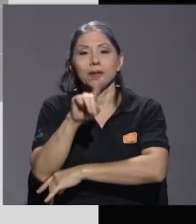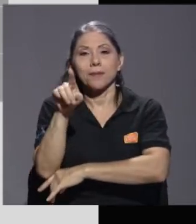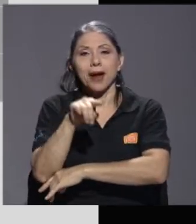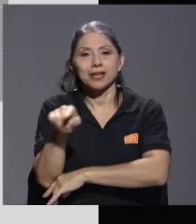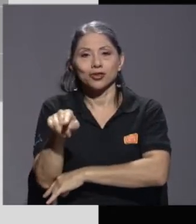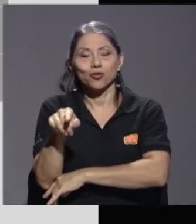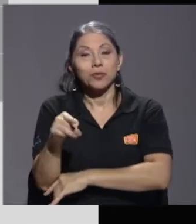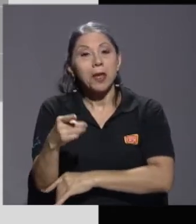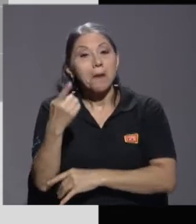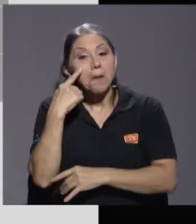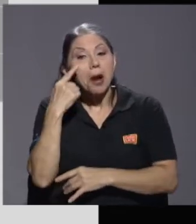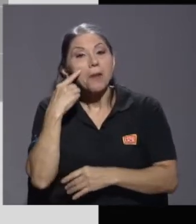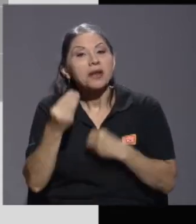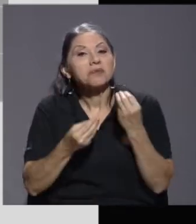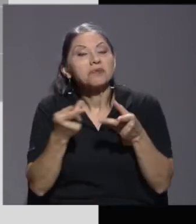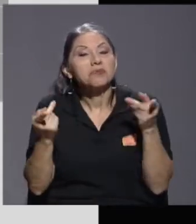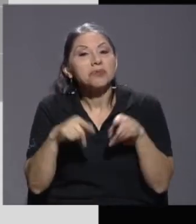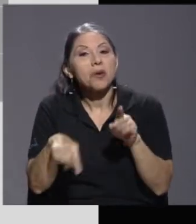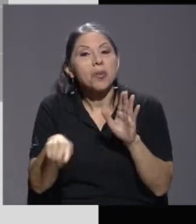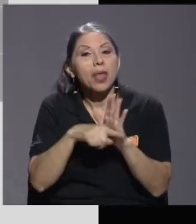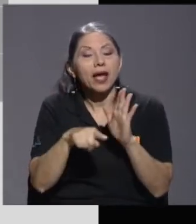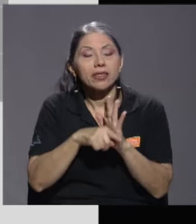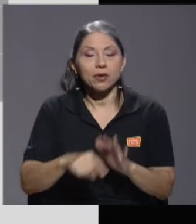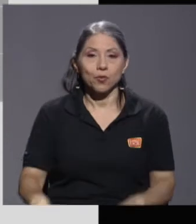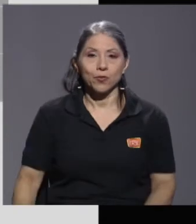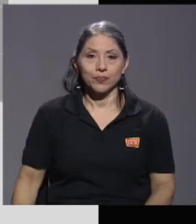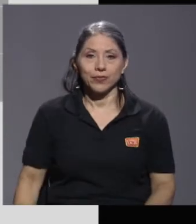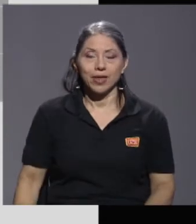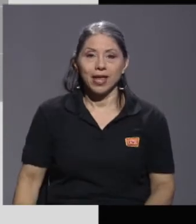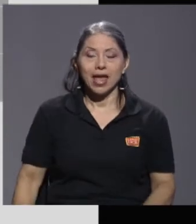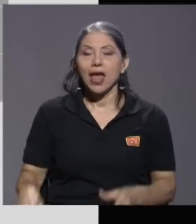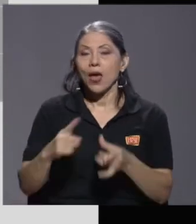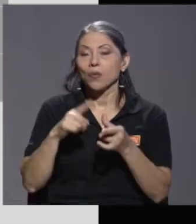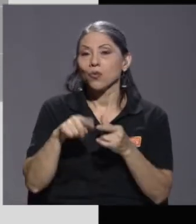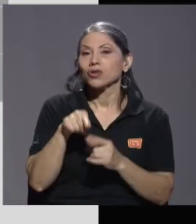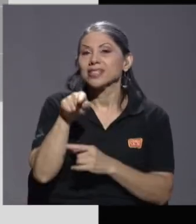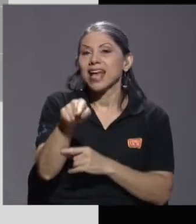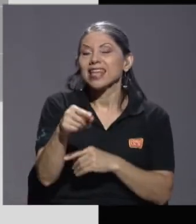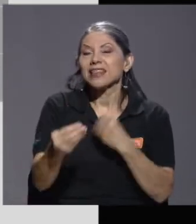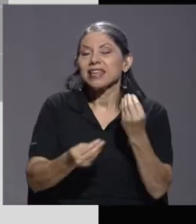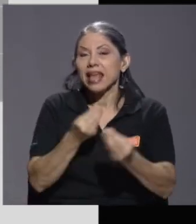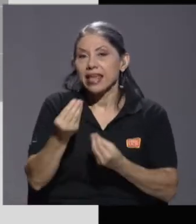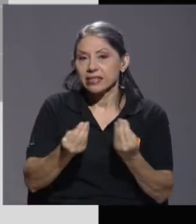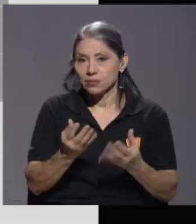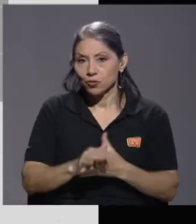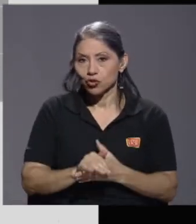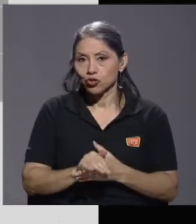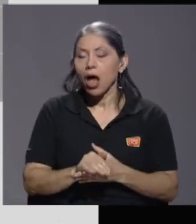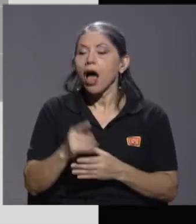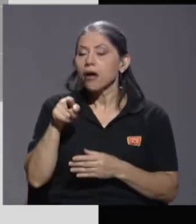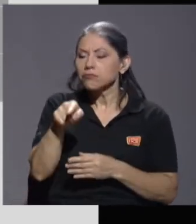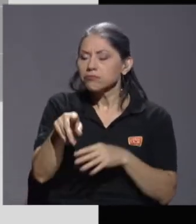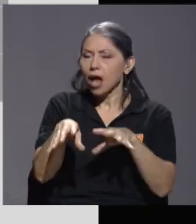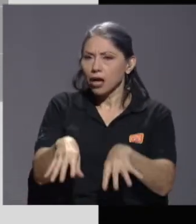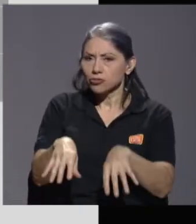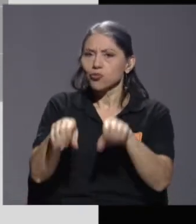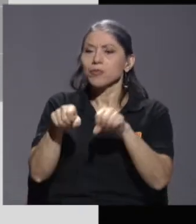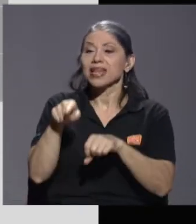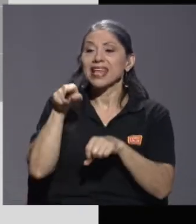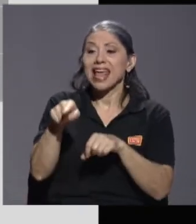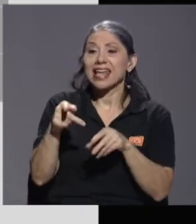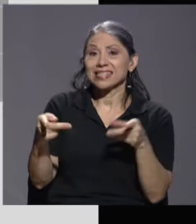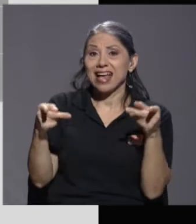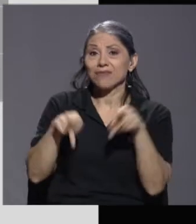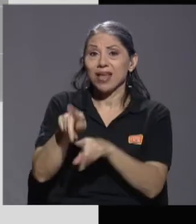negativo en la reducción. Entonces, lo que hicimos fue prácticamente asumir que ese efecto se iba a mantener por tres